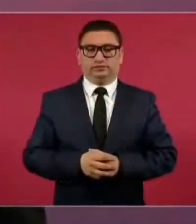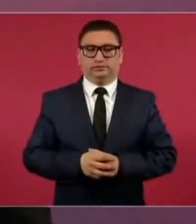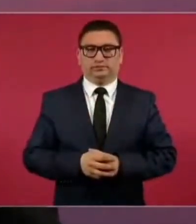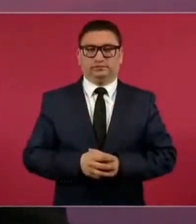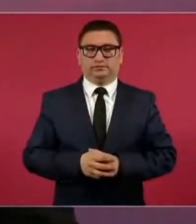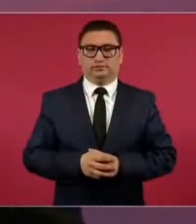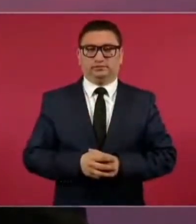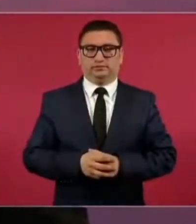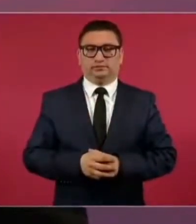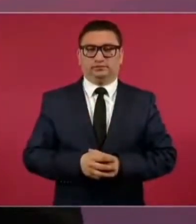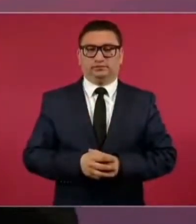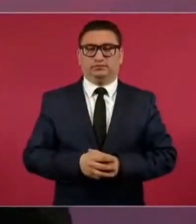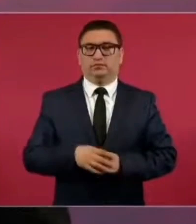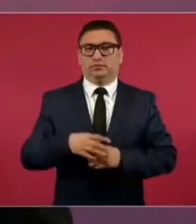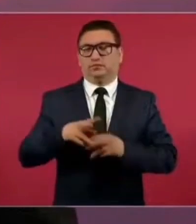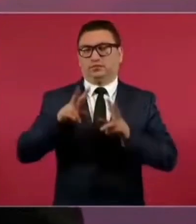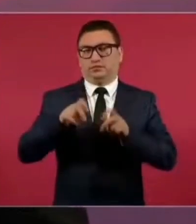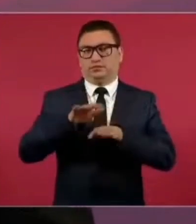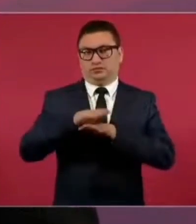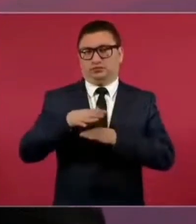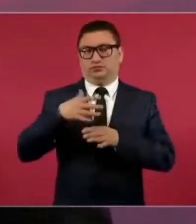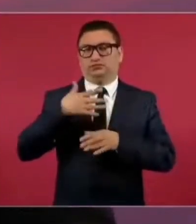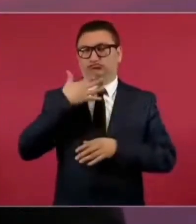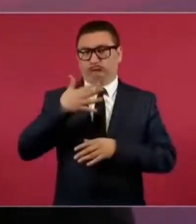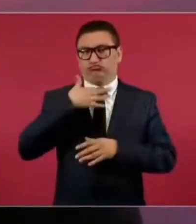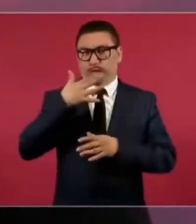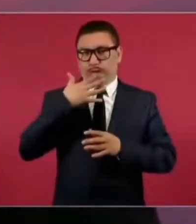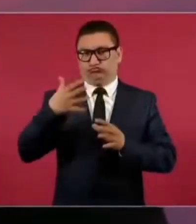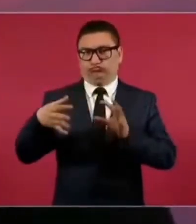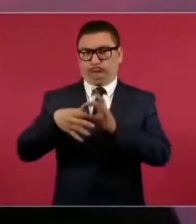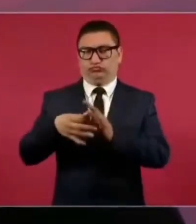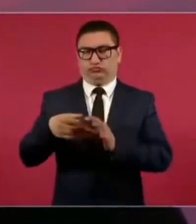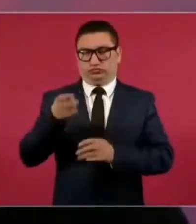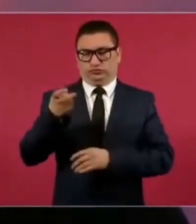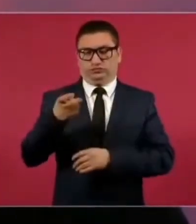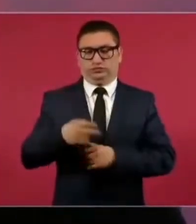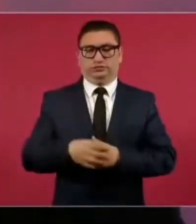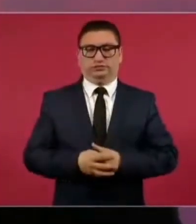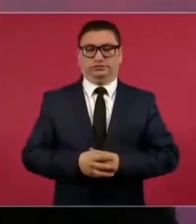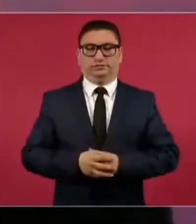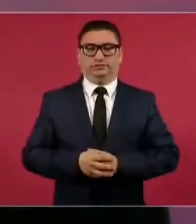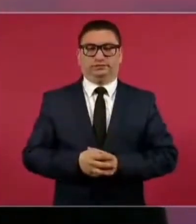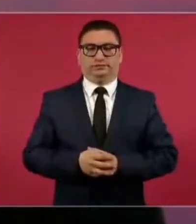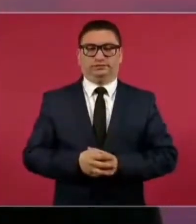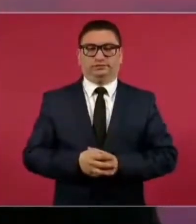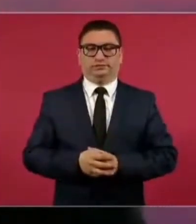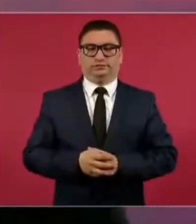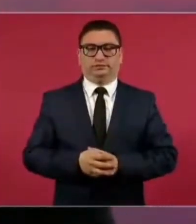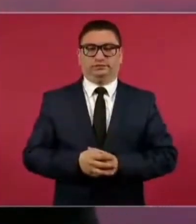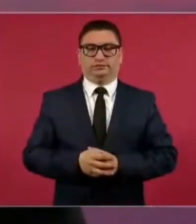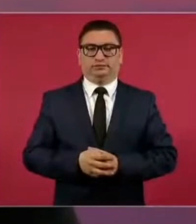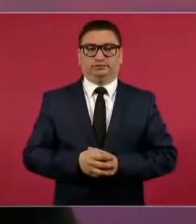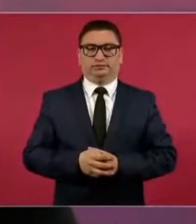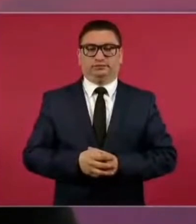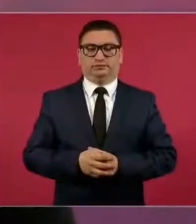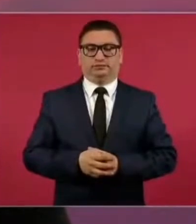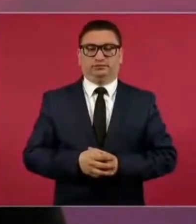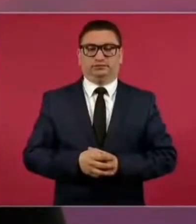causas que tienen que ver con la corrupción, ahora dice